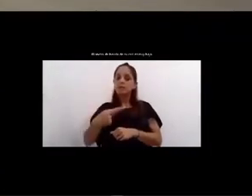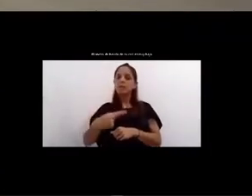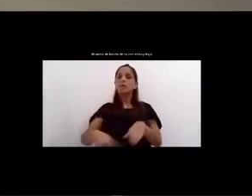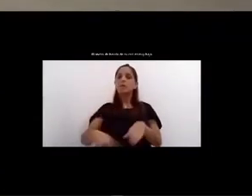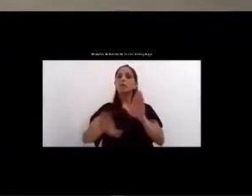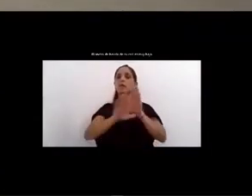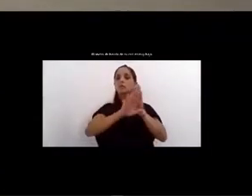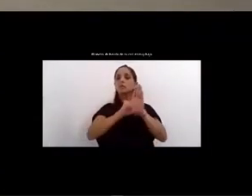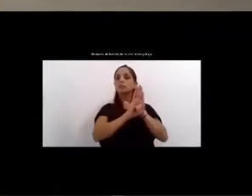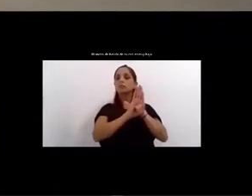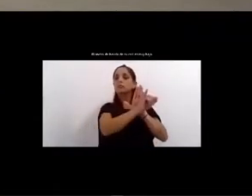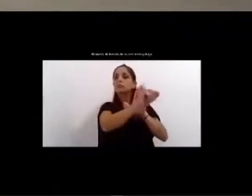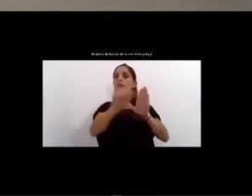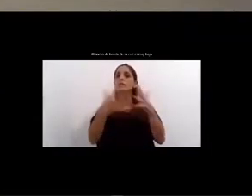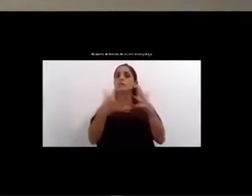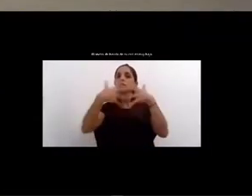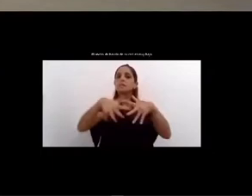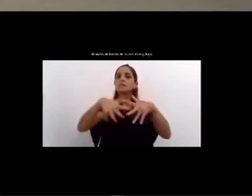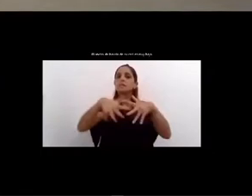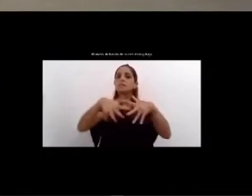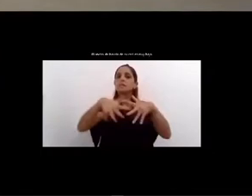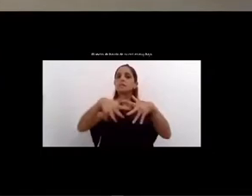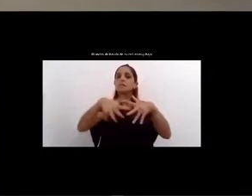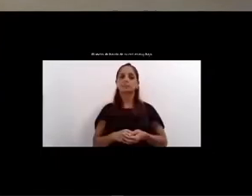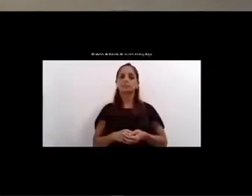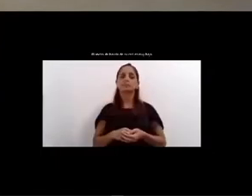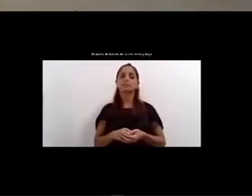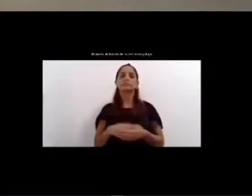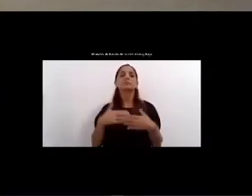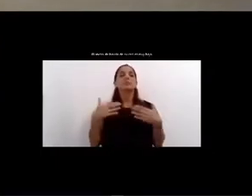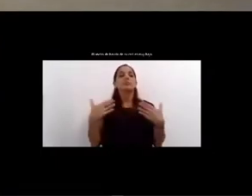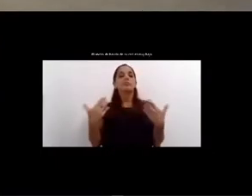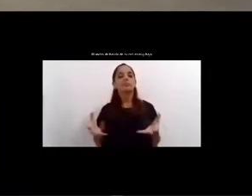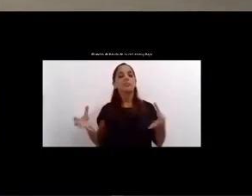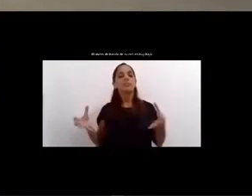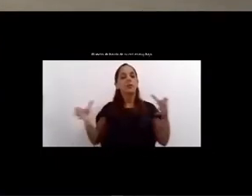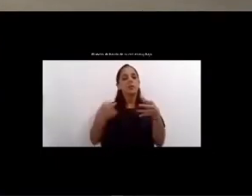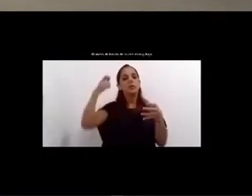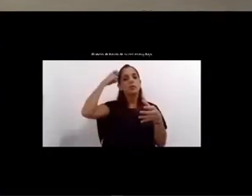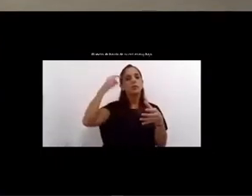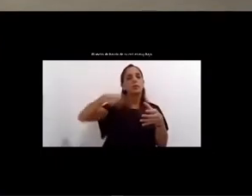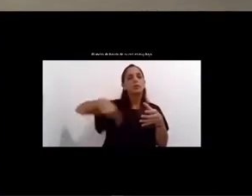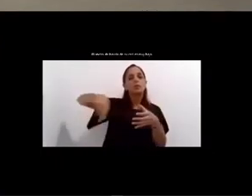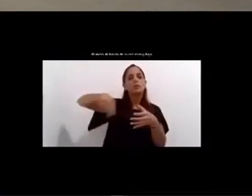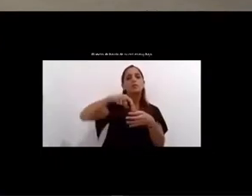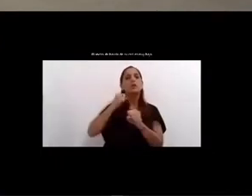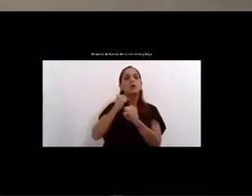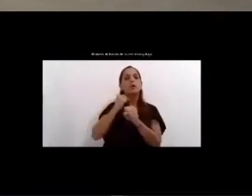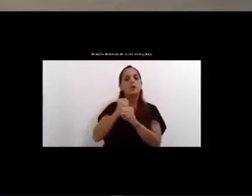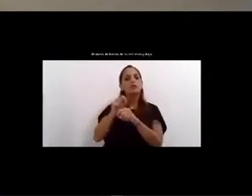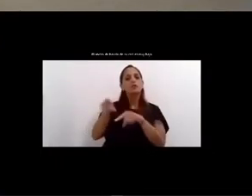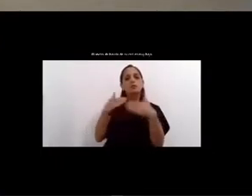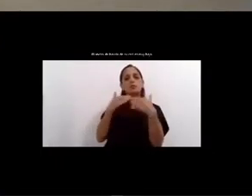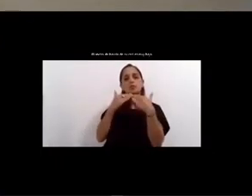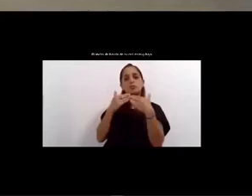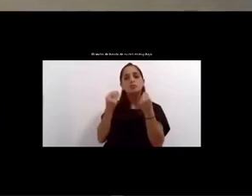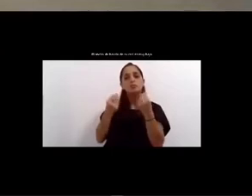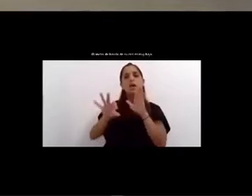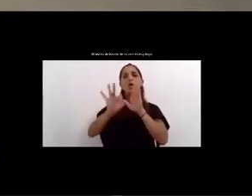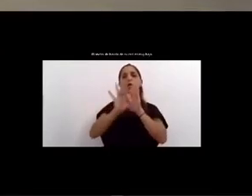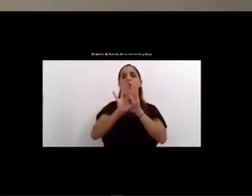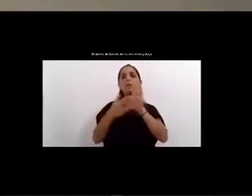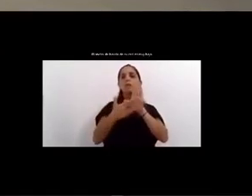el sistema en la ciudad agradecemos especialmente el trabajo del consejo en la sanción de la ordenanza de fotomultas